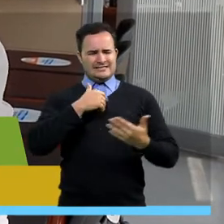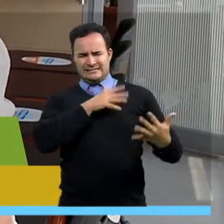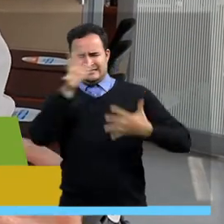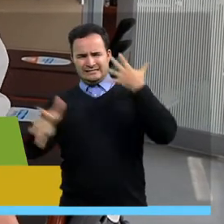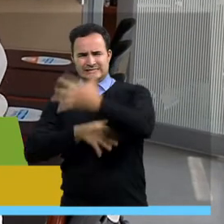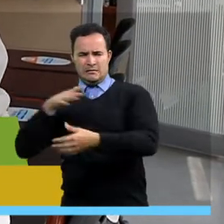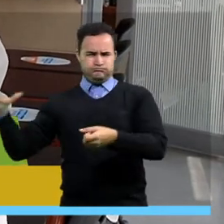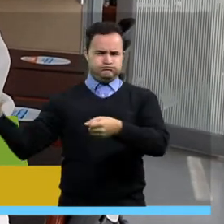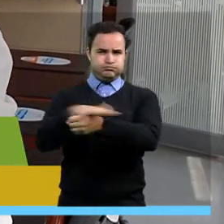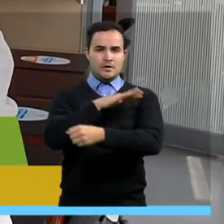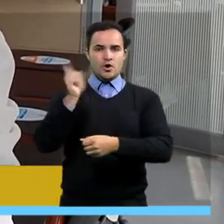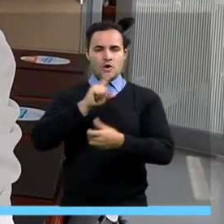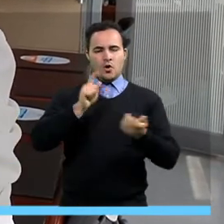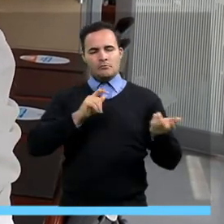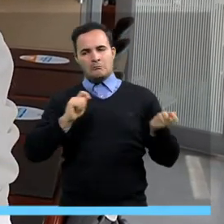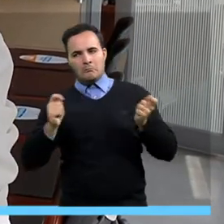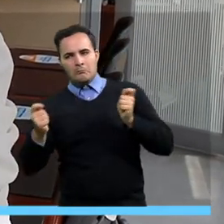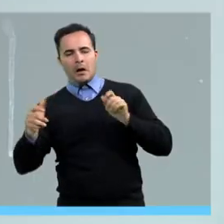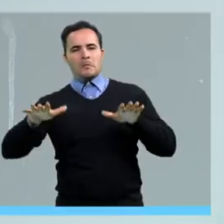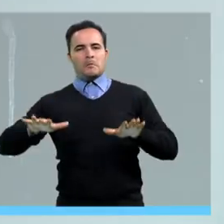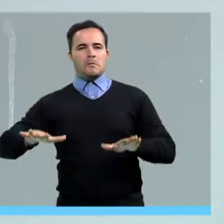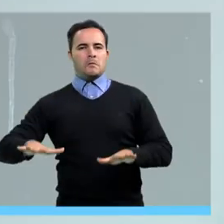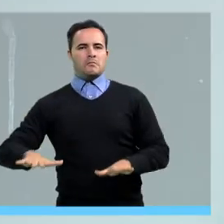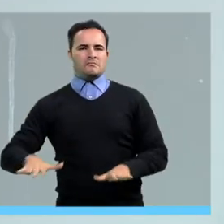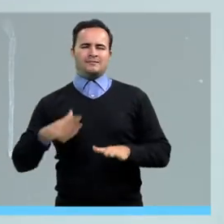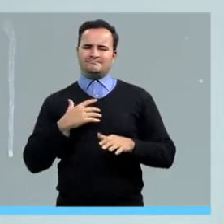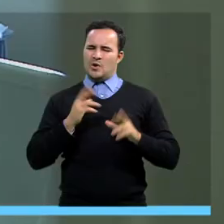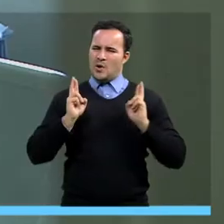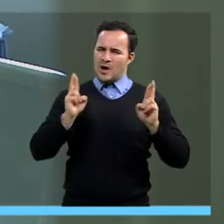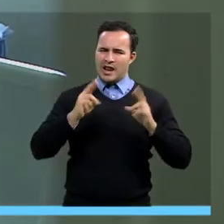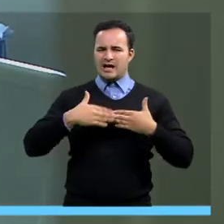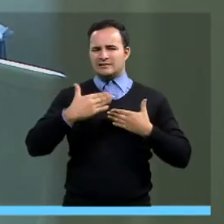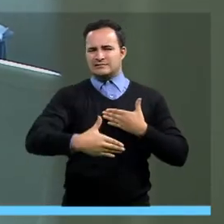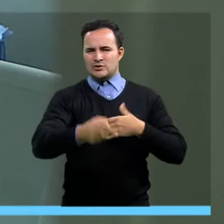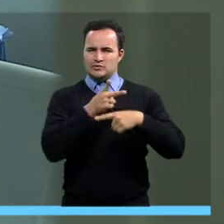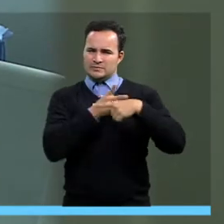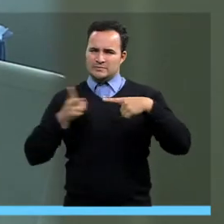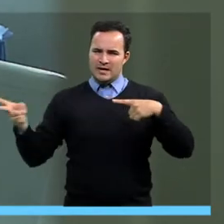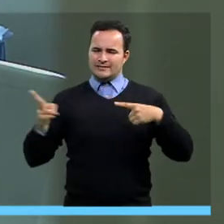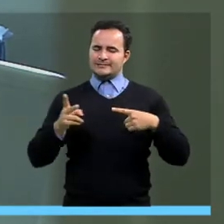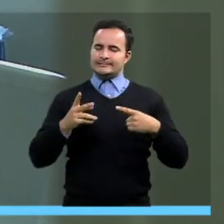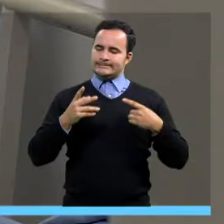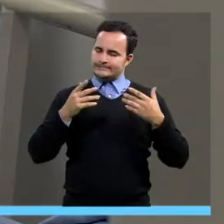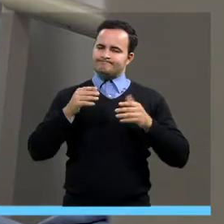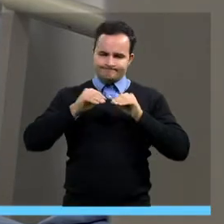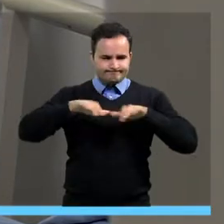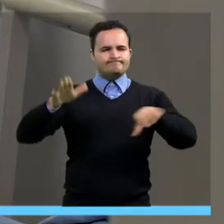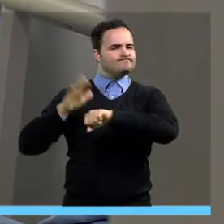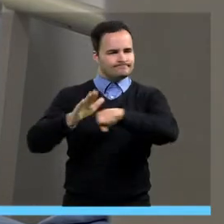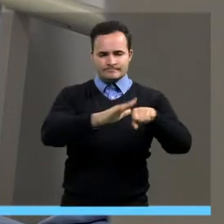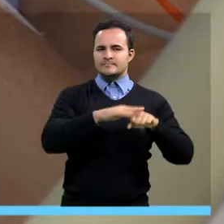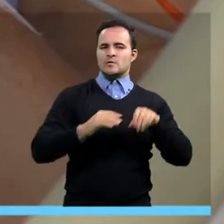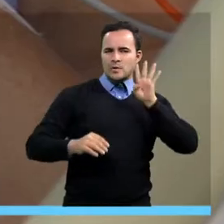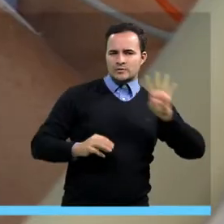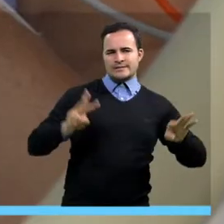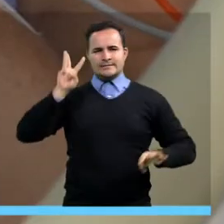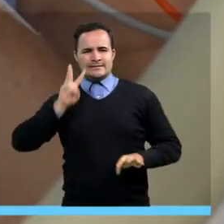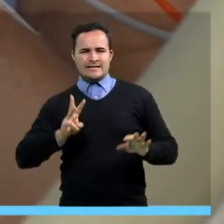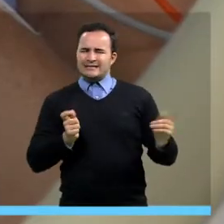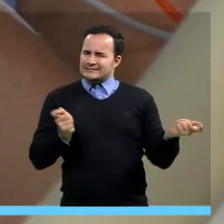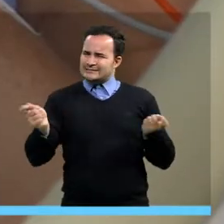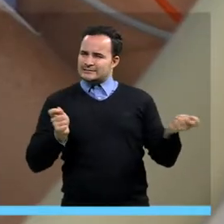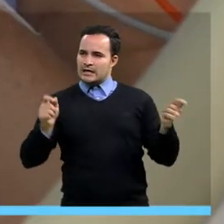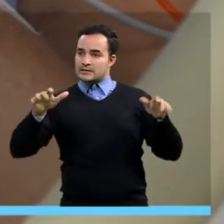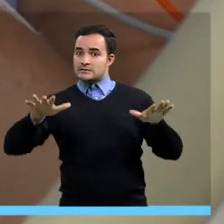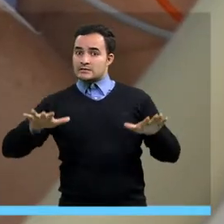aumento como de estabilidad en la saturación de las unidades de cuidados intensivos. Queremos estar con esta estrategia en las próximas dos semanas aproximadamente